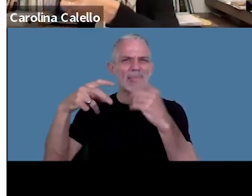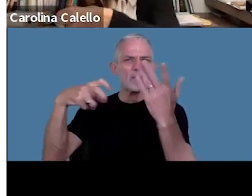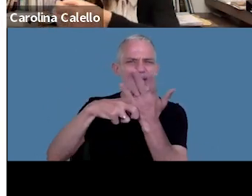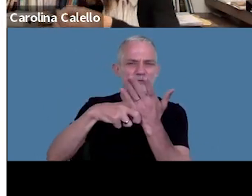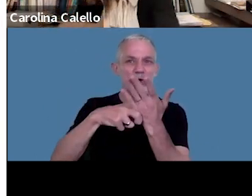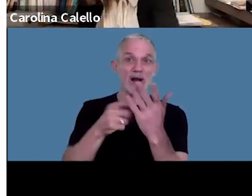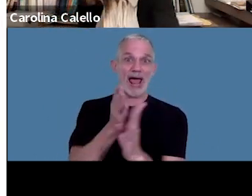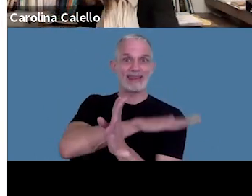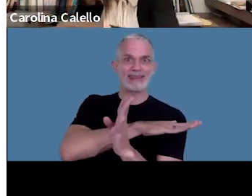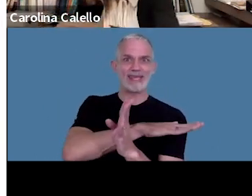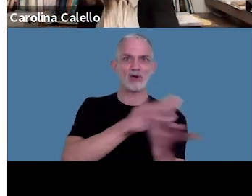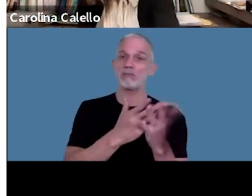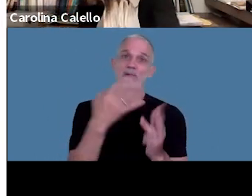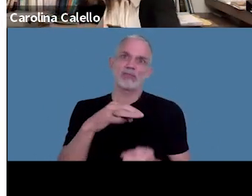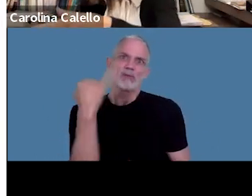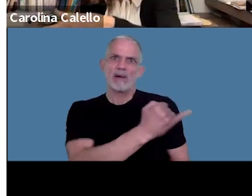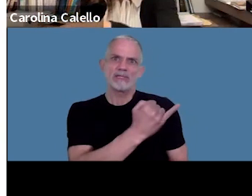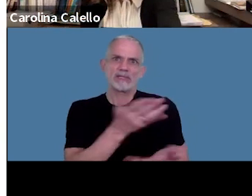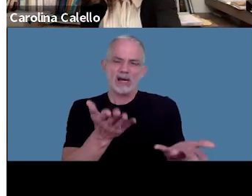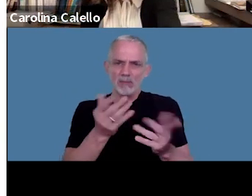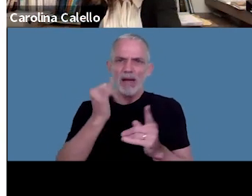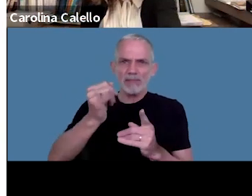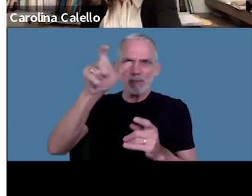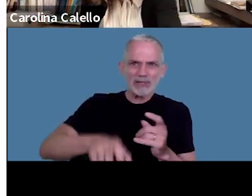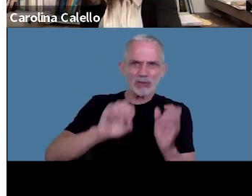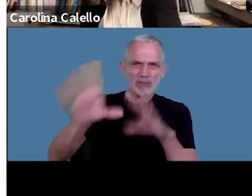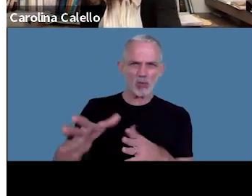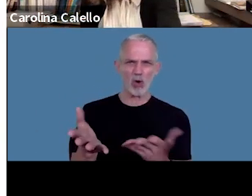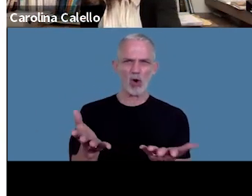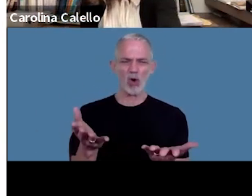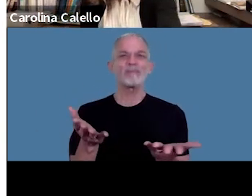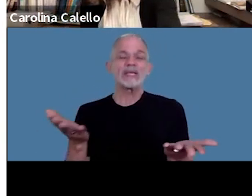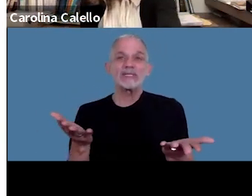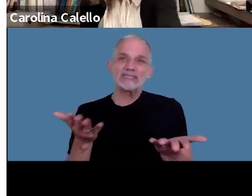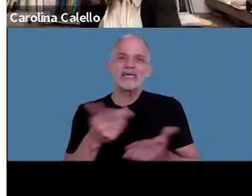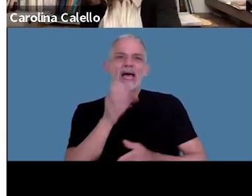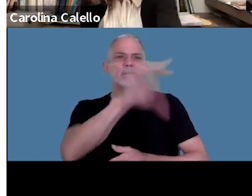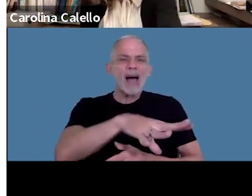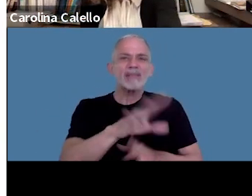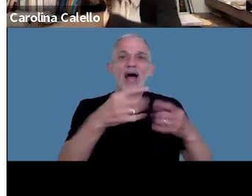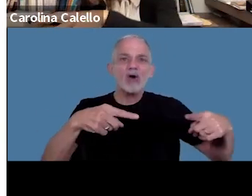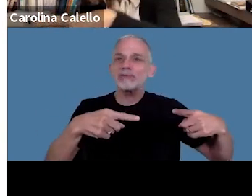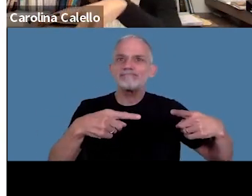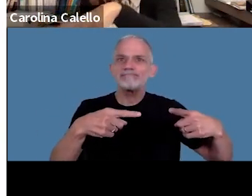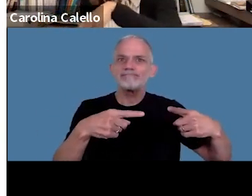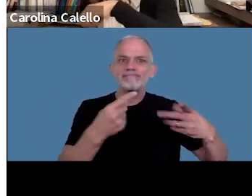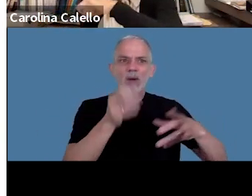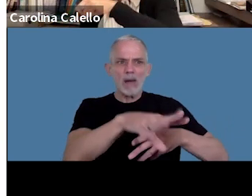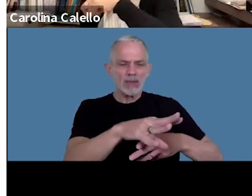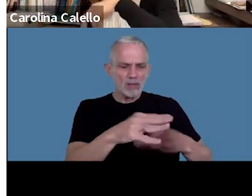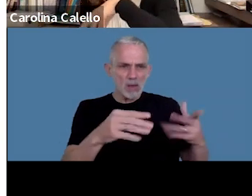anteriores que hay que notificar al contribuyente entonces puede haber alguna cuestión específica cuando